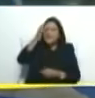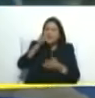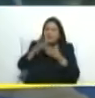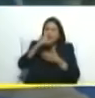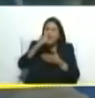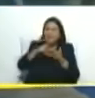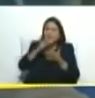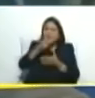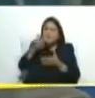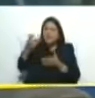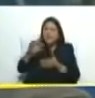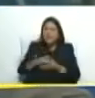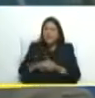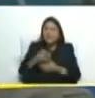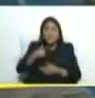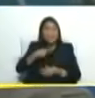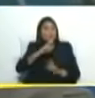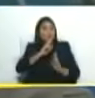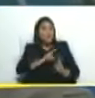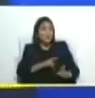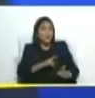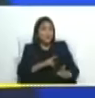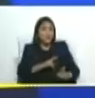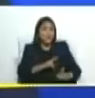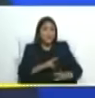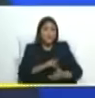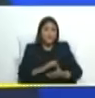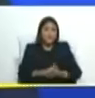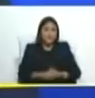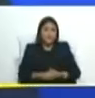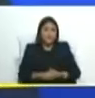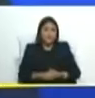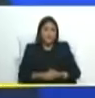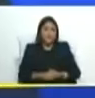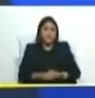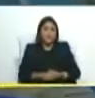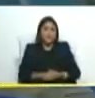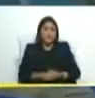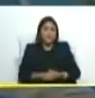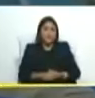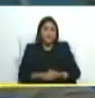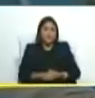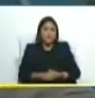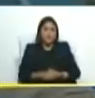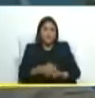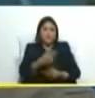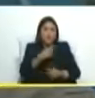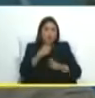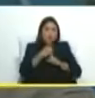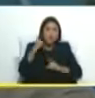usted del 2023? yo le diría Diosdado compañero después de tantas luchas juntos